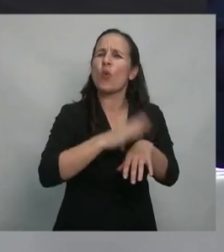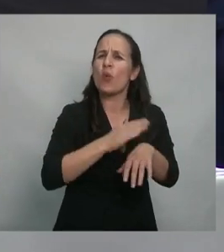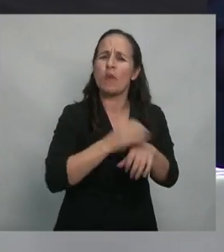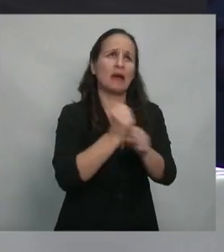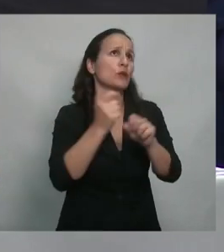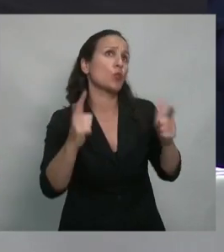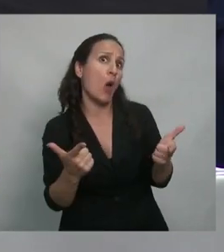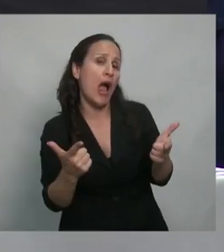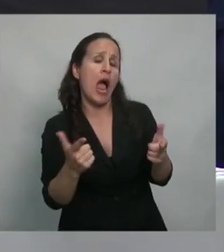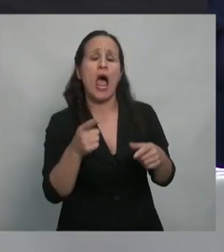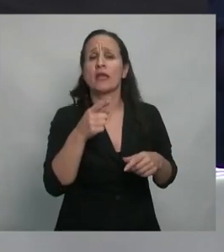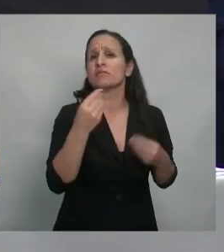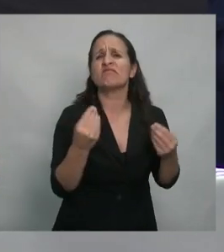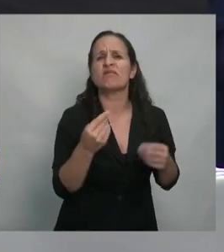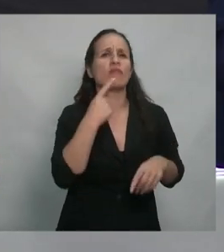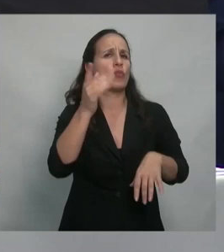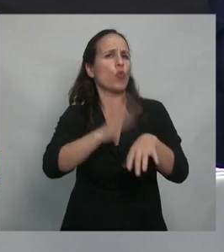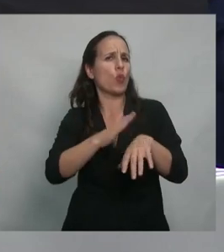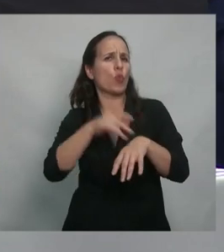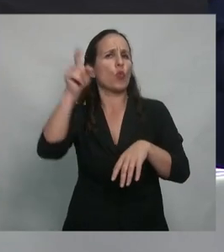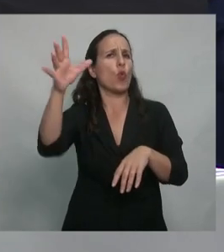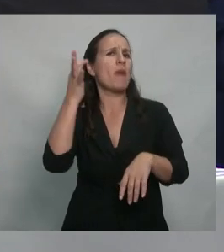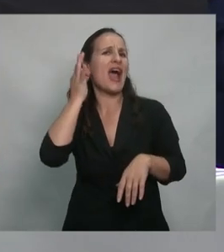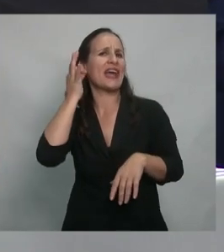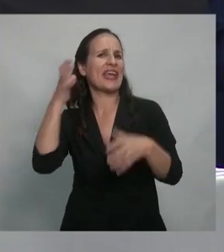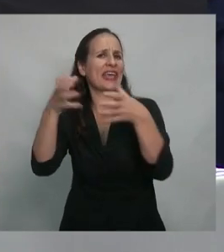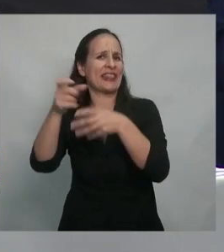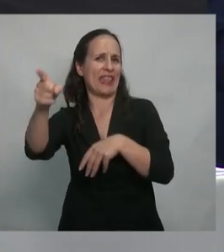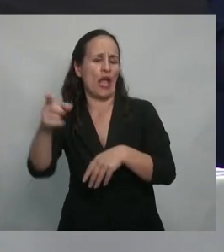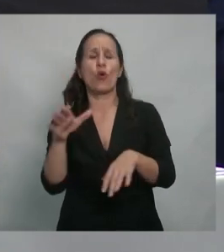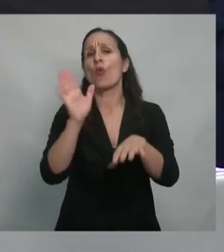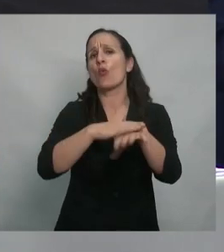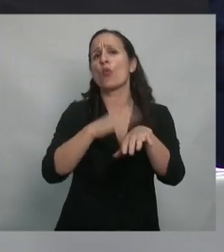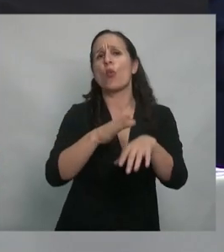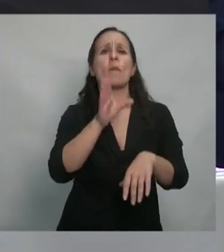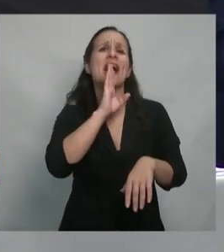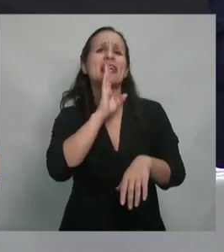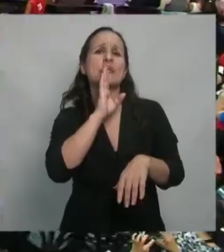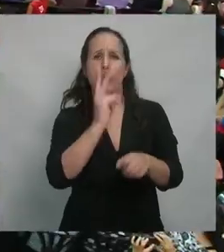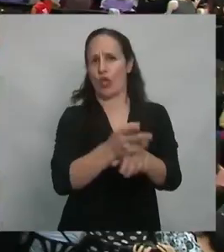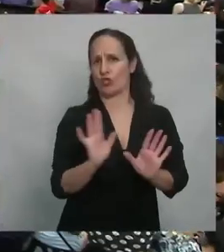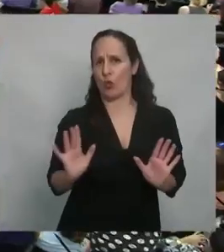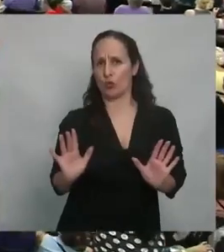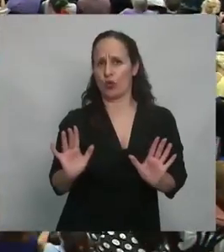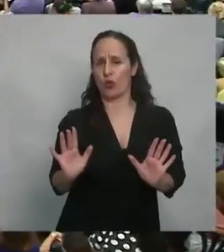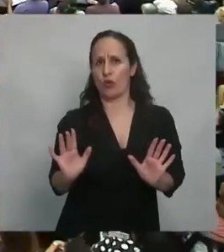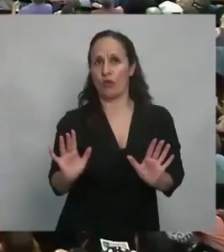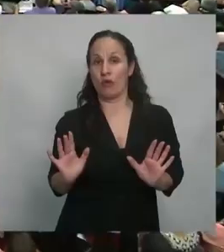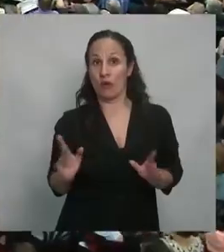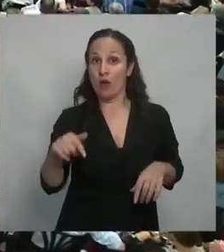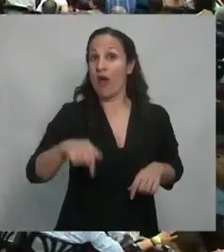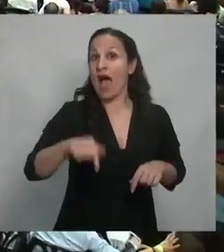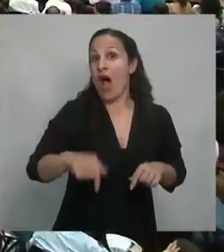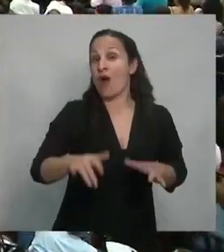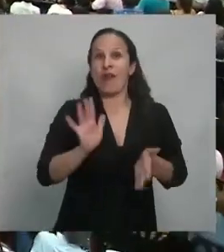era de los gitanos primero y de los judíos después. Hoy algunos Hitler